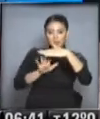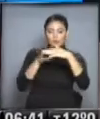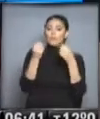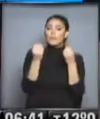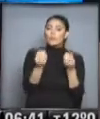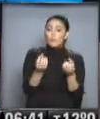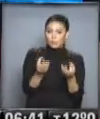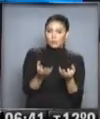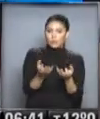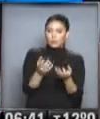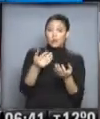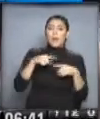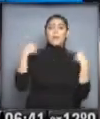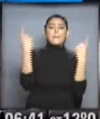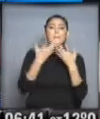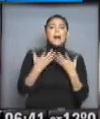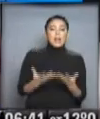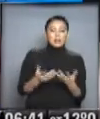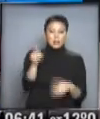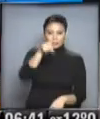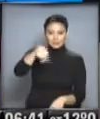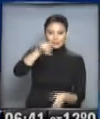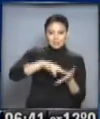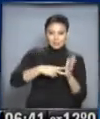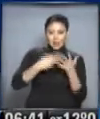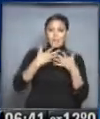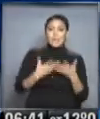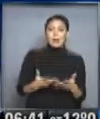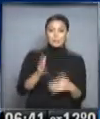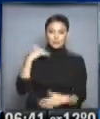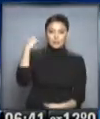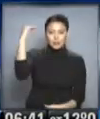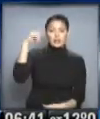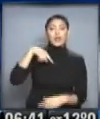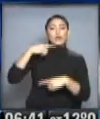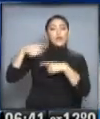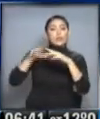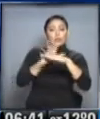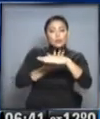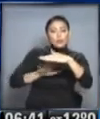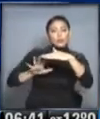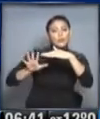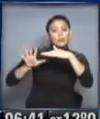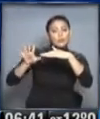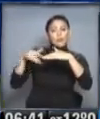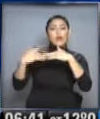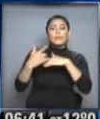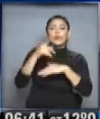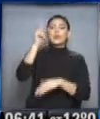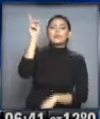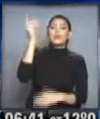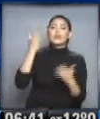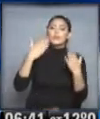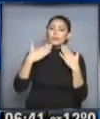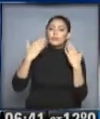buen tiempo. El sistema de alta presión lentamente se sigue desplazando hacia el este, por lo tanto continúa el viento del sector norte,